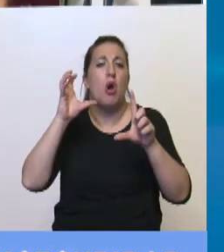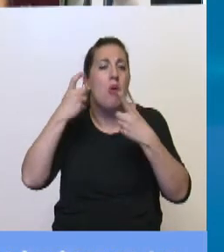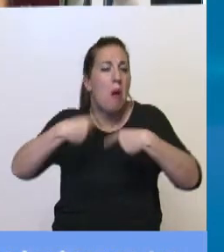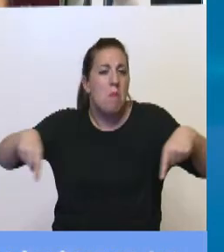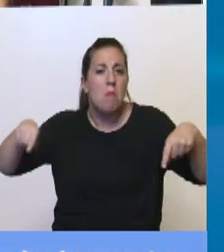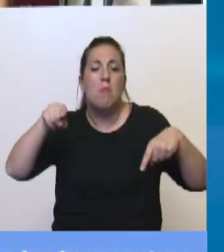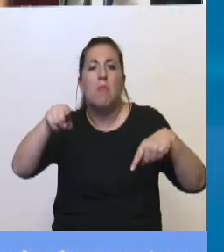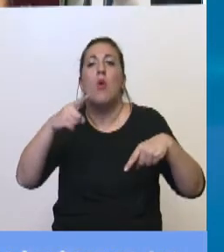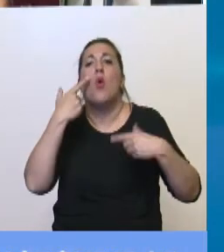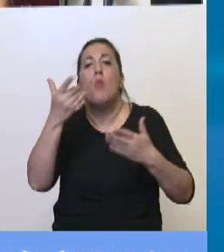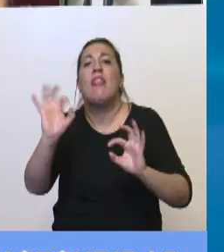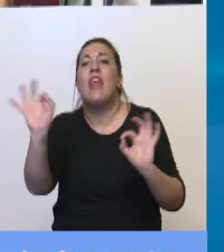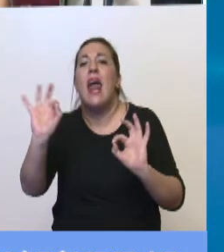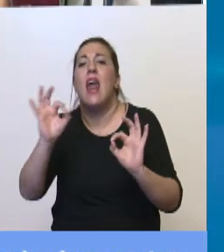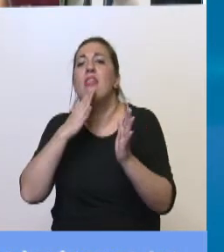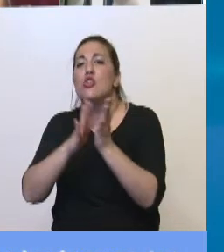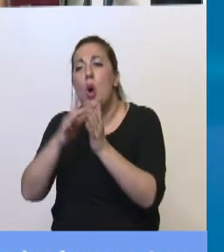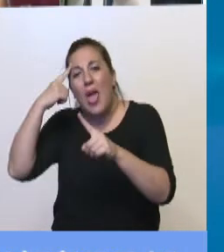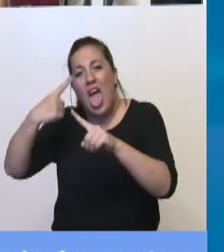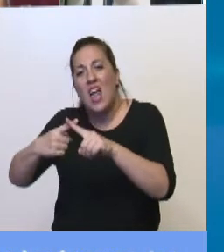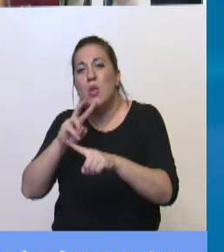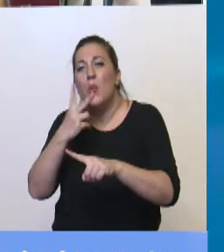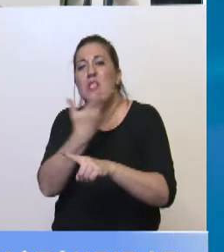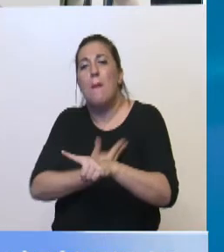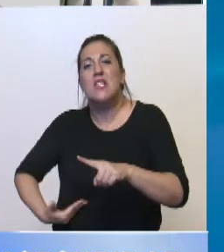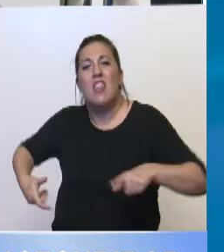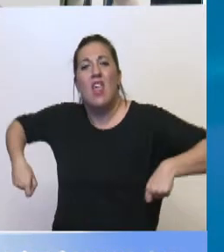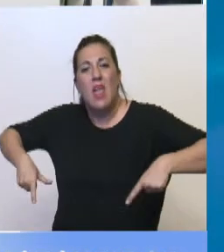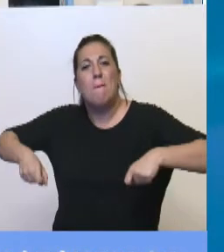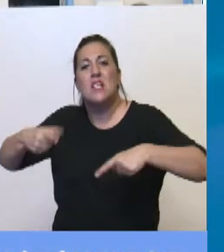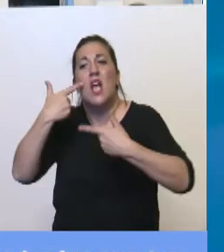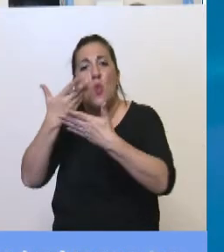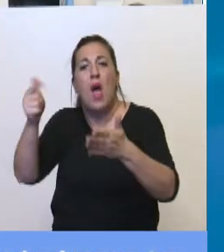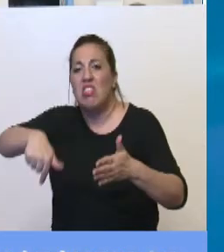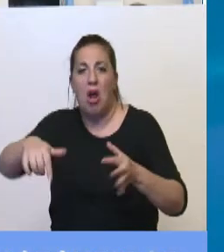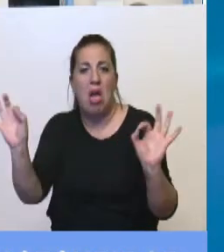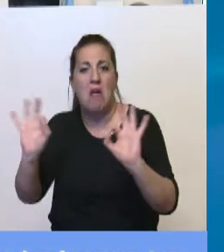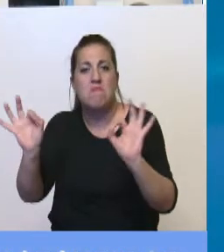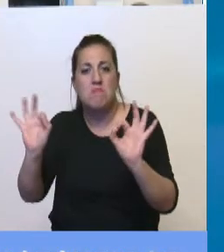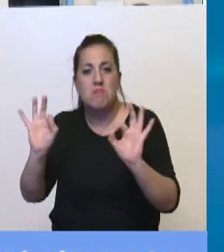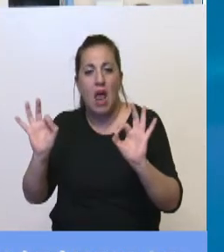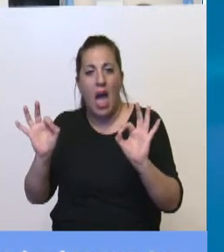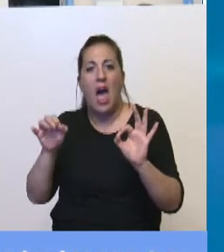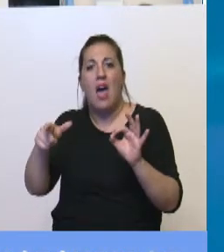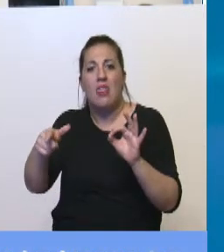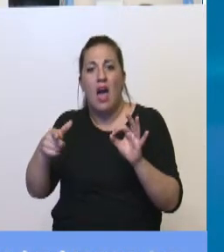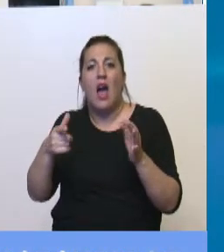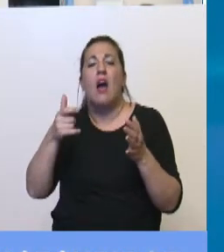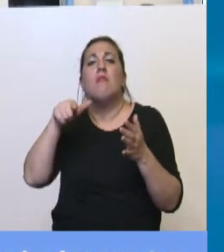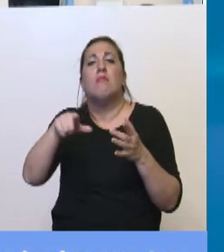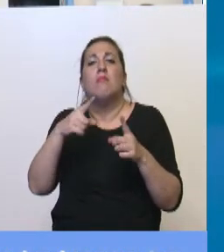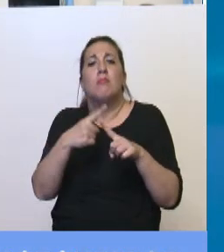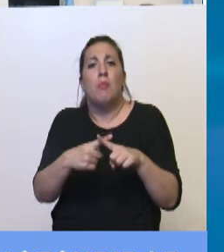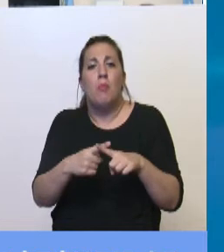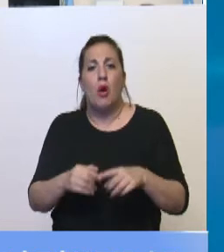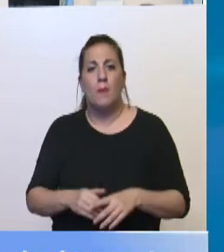la ex-vicepresidenta Gabriela Michetti pidiendo precisamente de que no imputen en la causa encubrimiento a uno